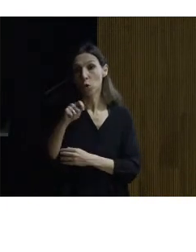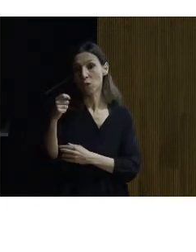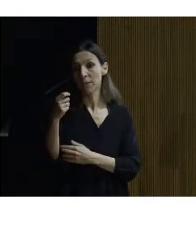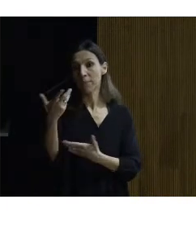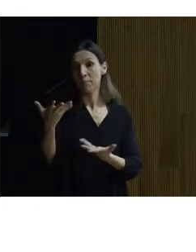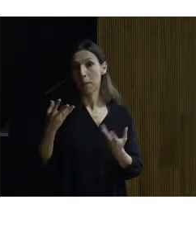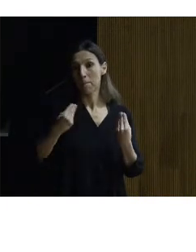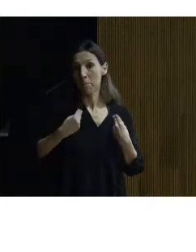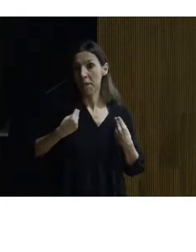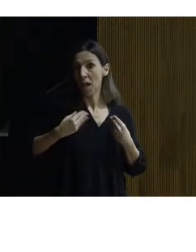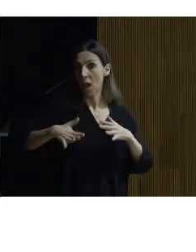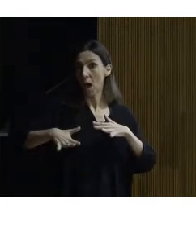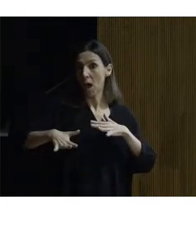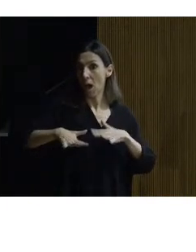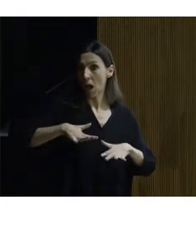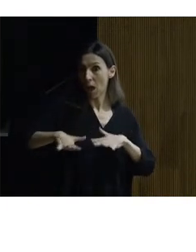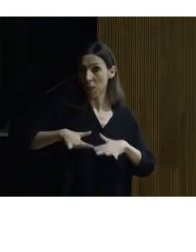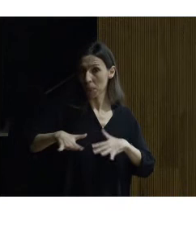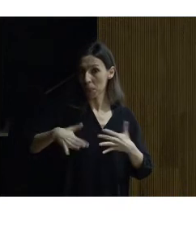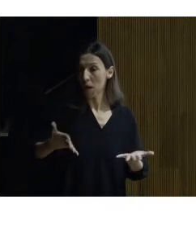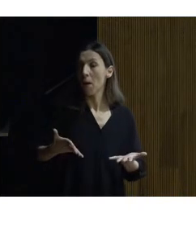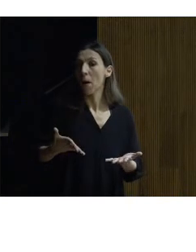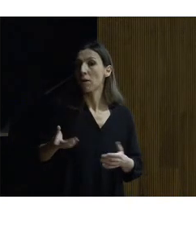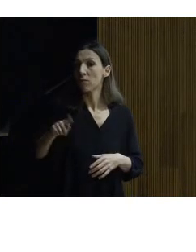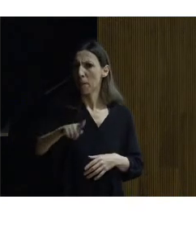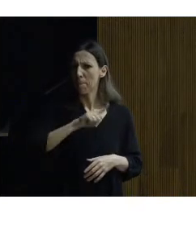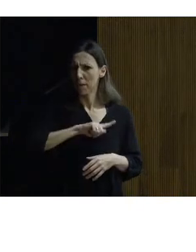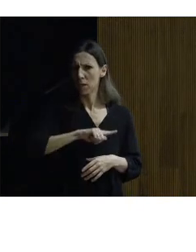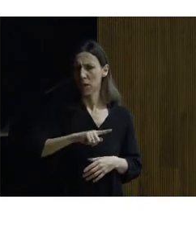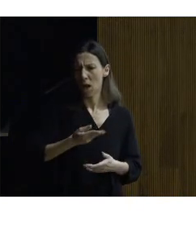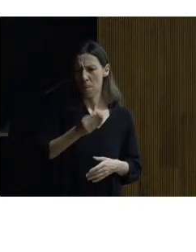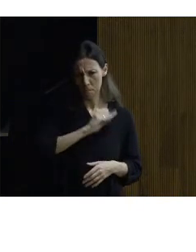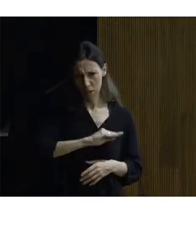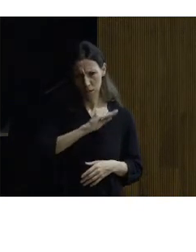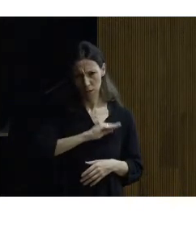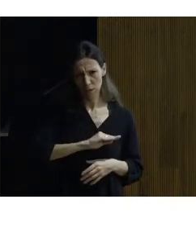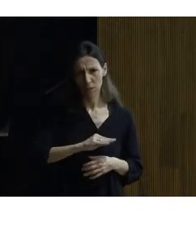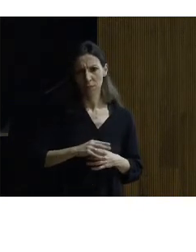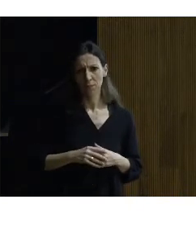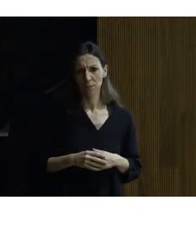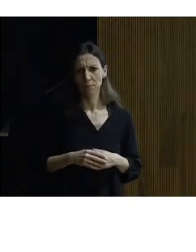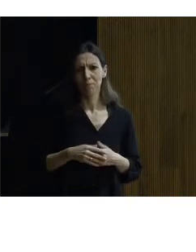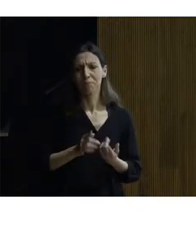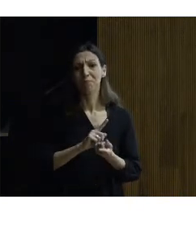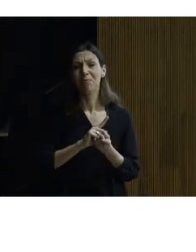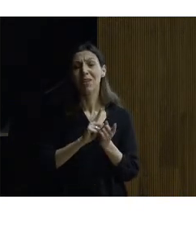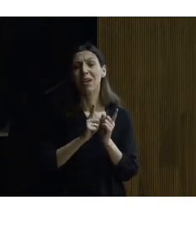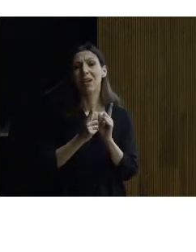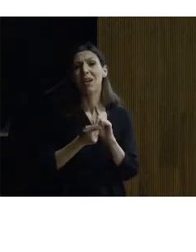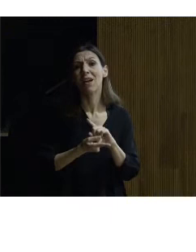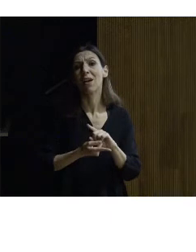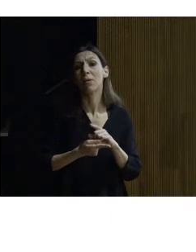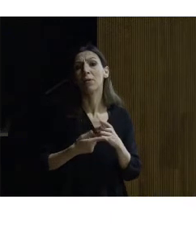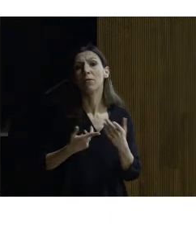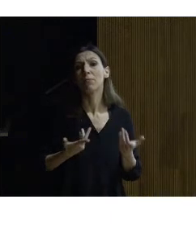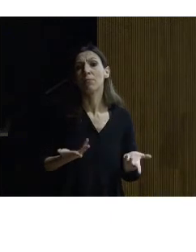muy activa y muy belicosa en cambio incidieron si le